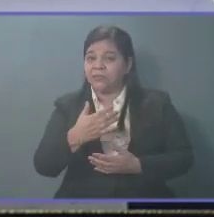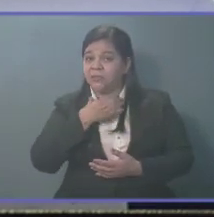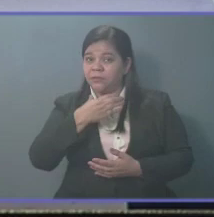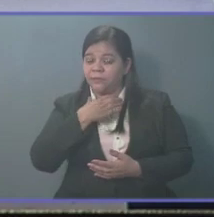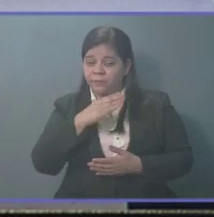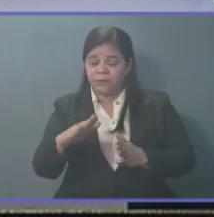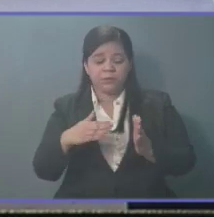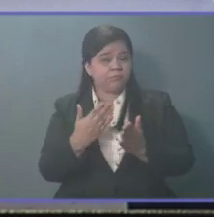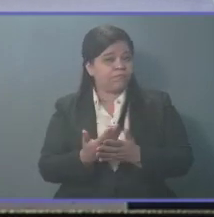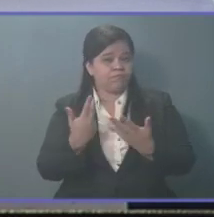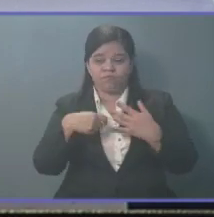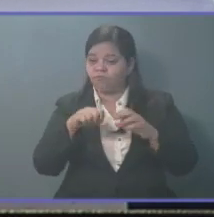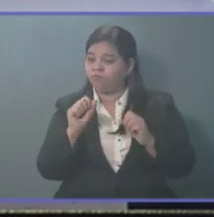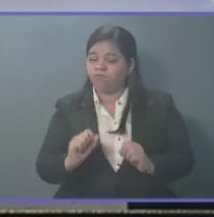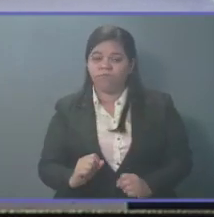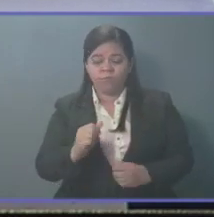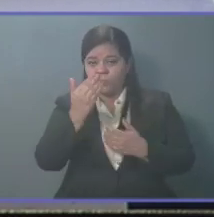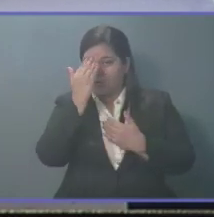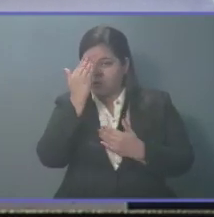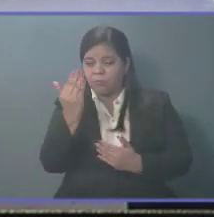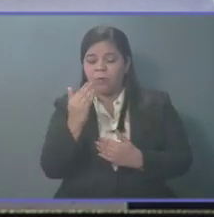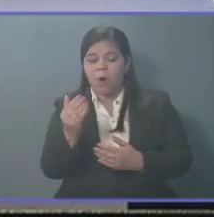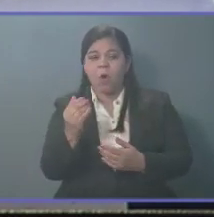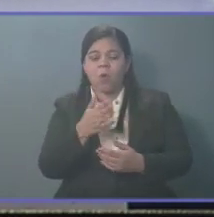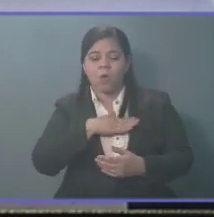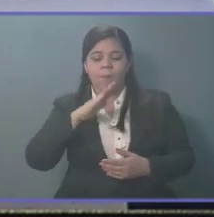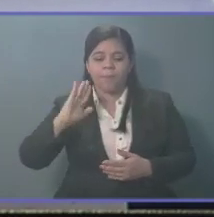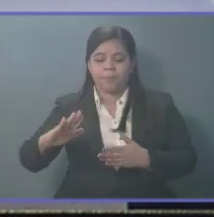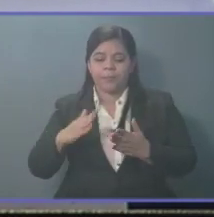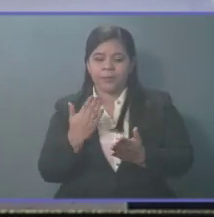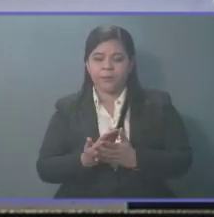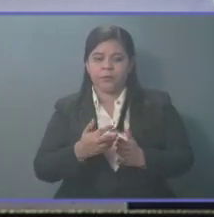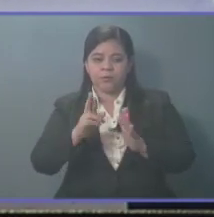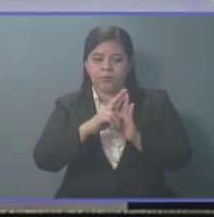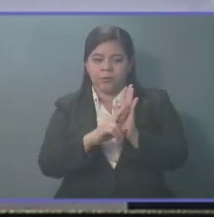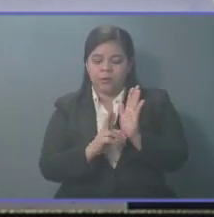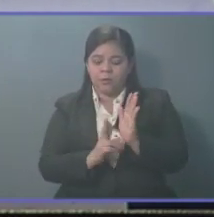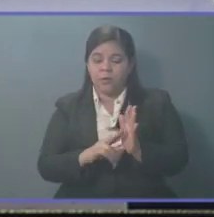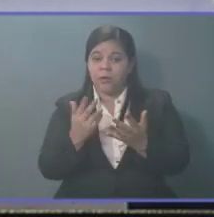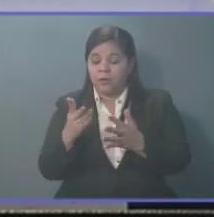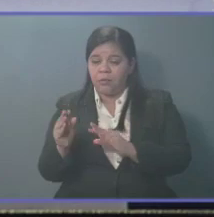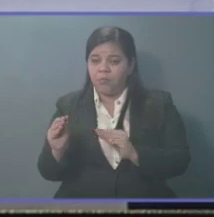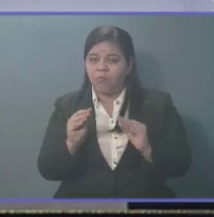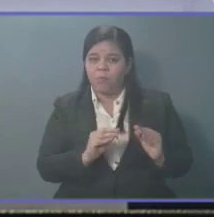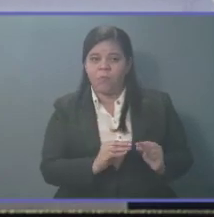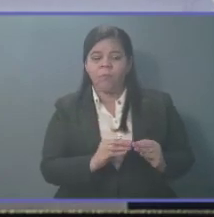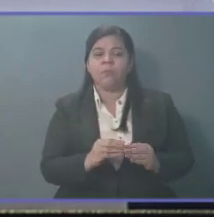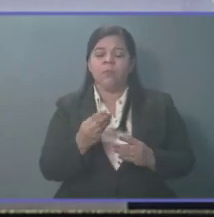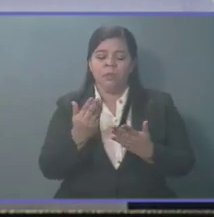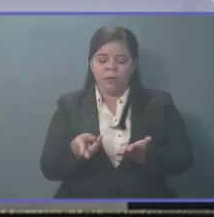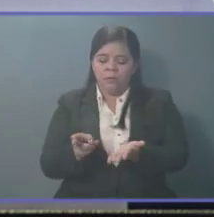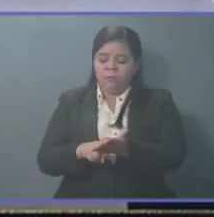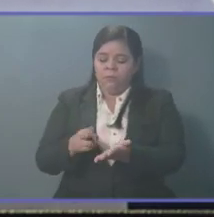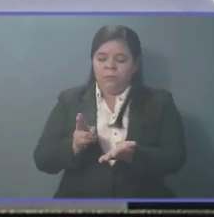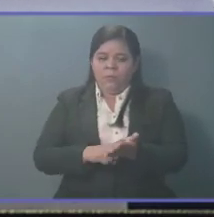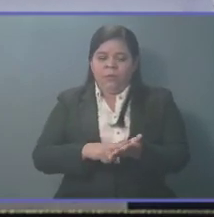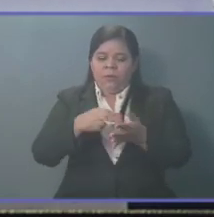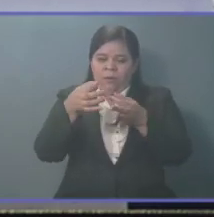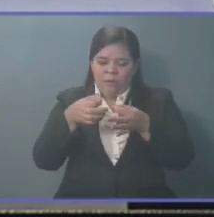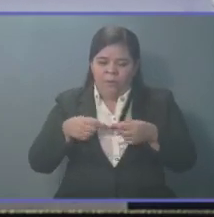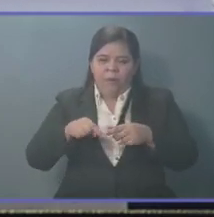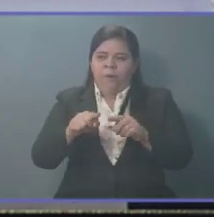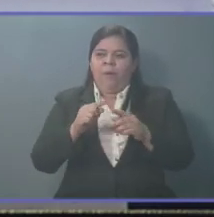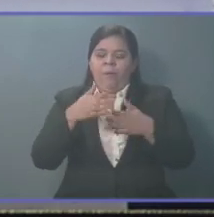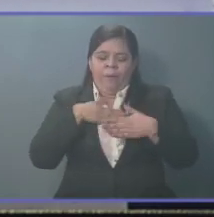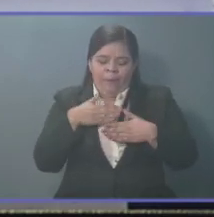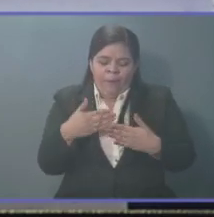puedan cumplir con diferentes obligaciones que por ley se establecen, inclusive cumplir con tener vigente la matrícula a que se ha hecho referencia. Y existe la